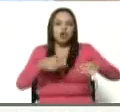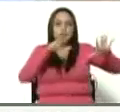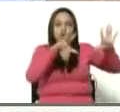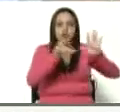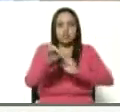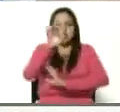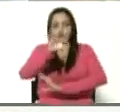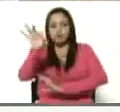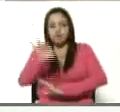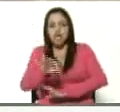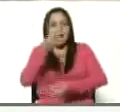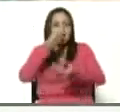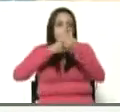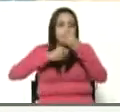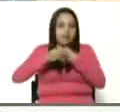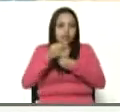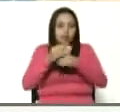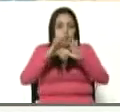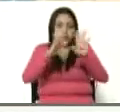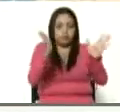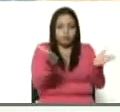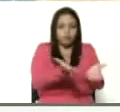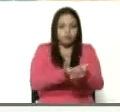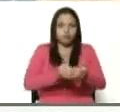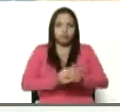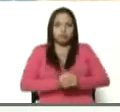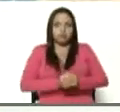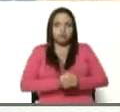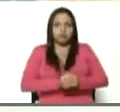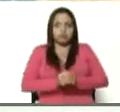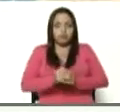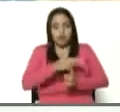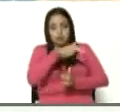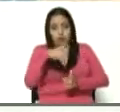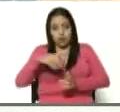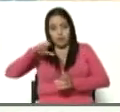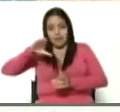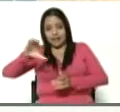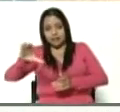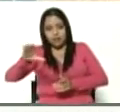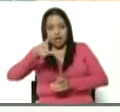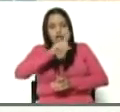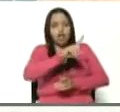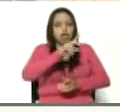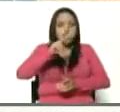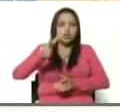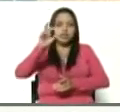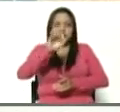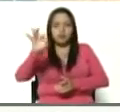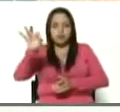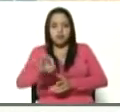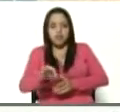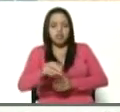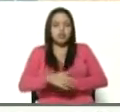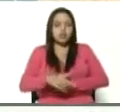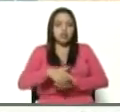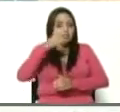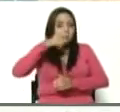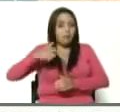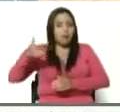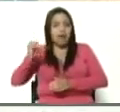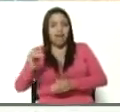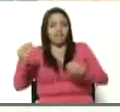de los alimentos que se consumen en el planeta y en nuestro país el 12% de la población está en zonas rurales,